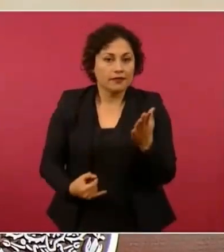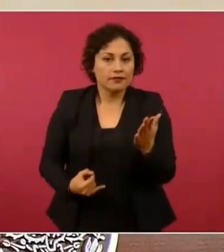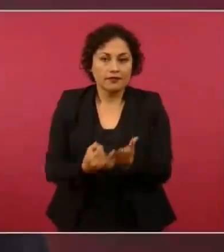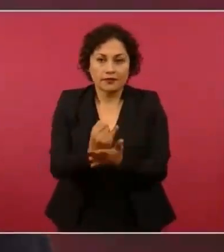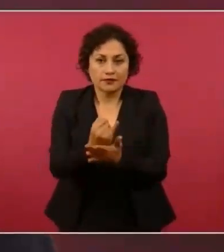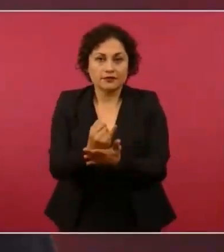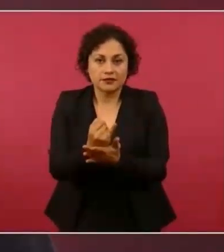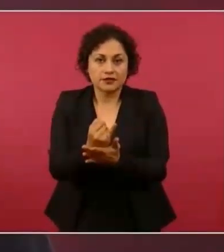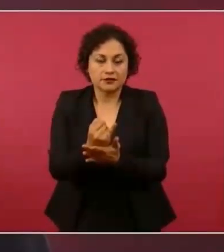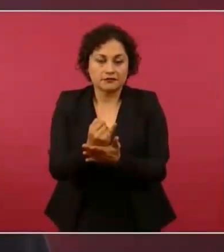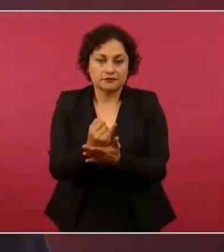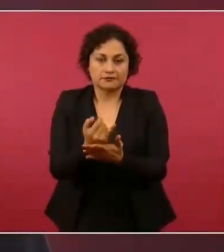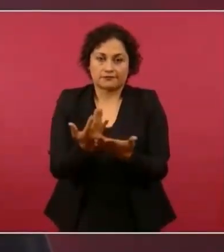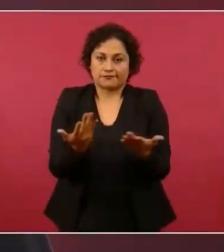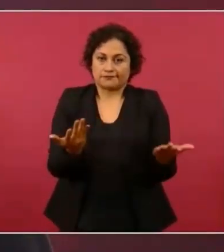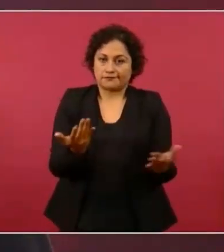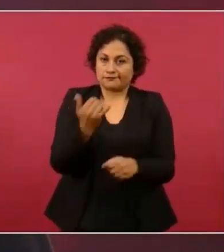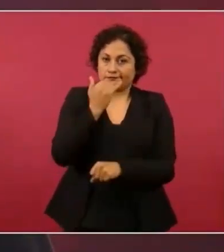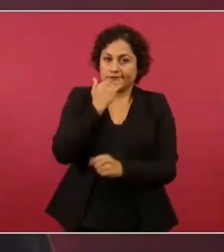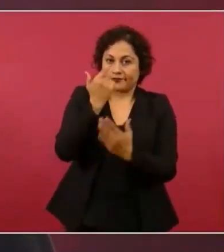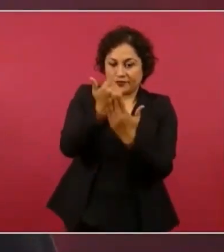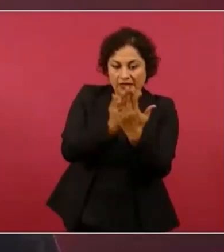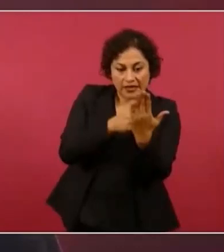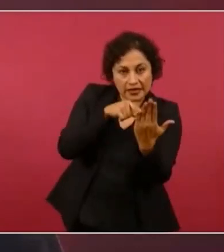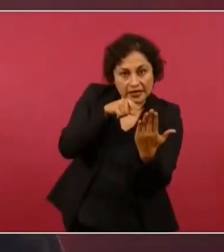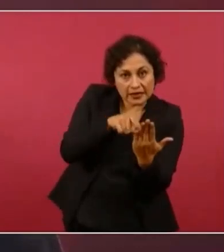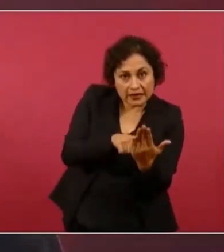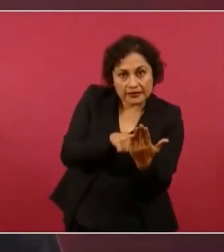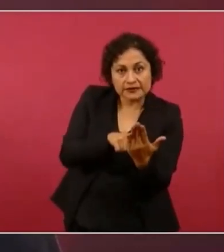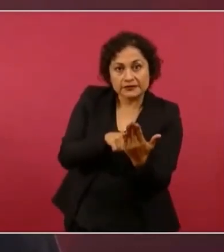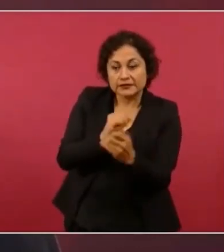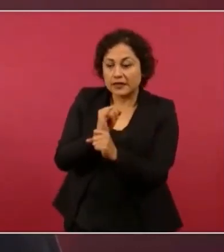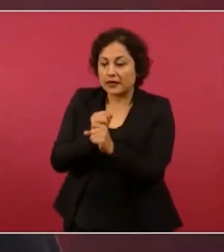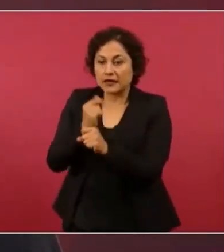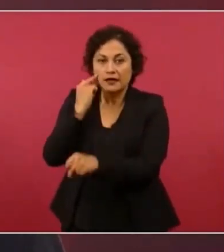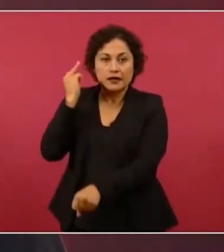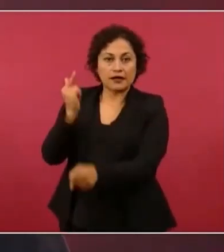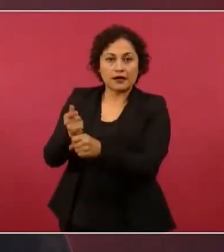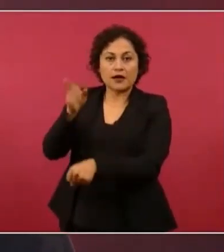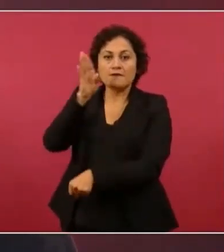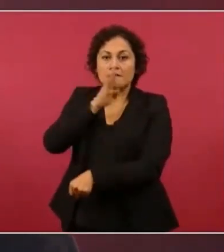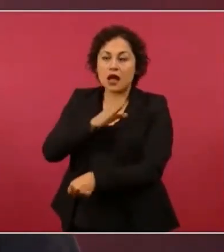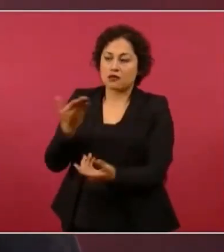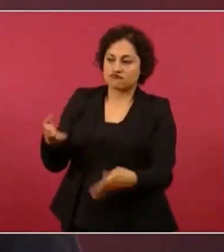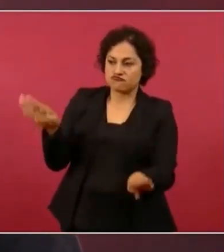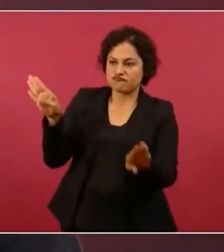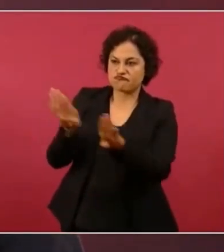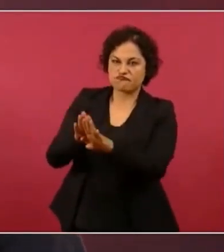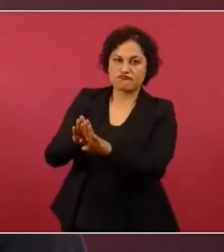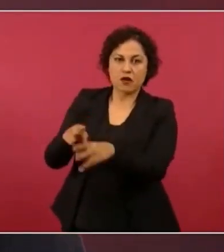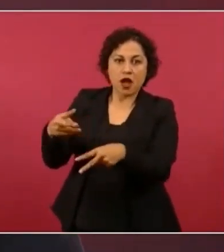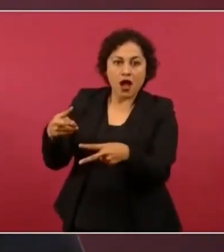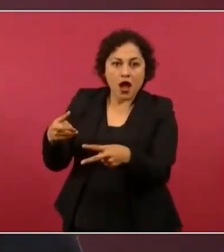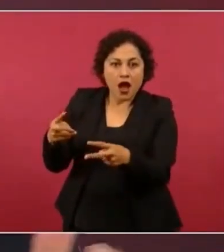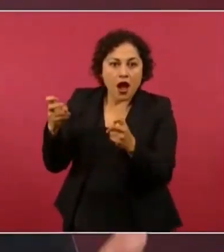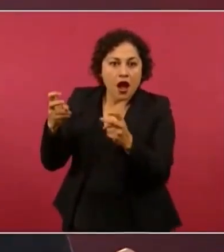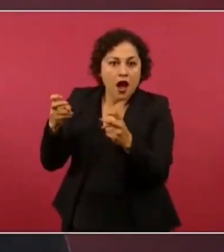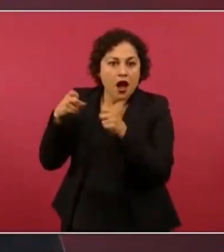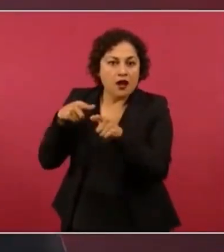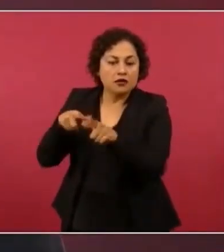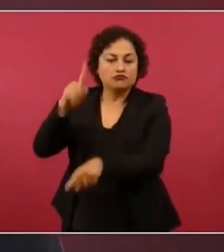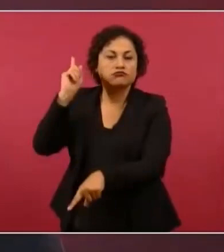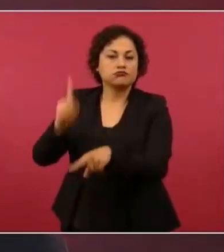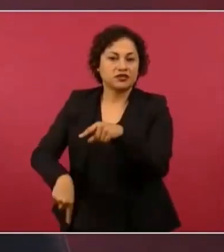de estar en la lista de personas bloqueadas y de no poder realizar actividades en el sistema